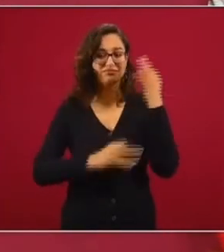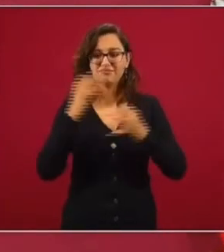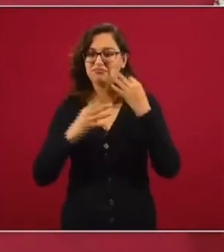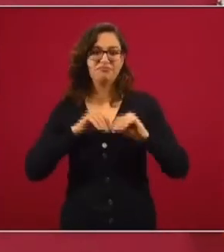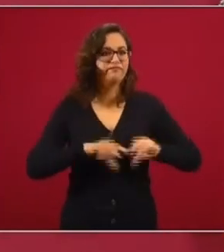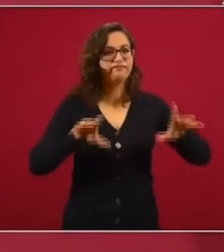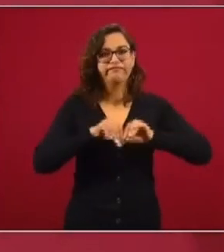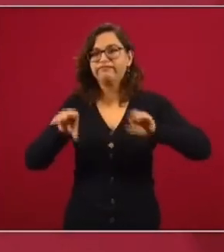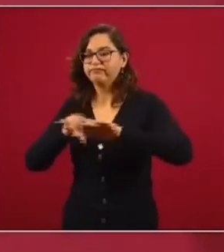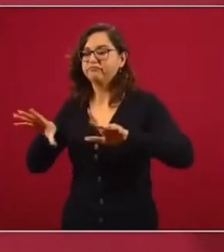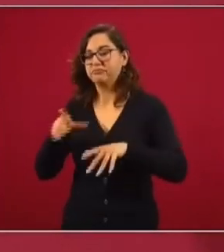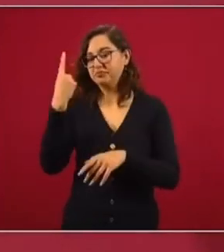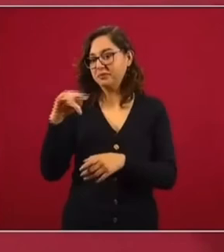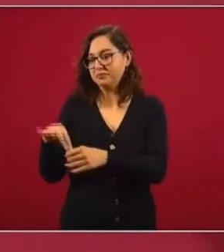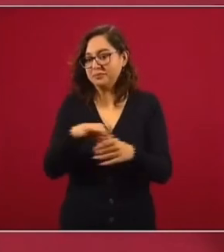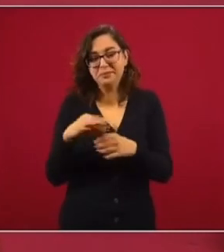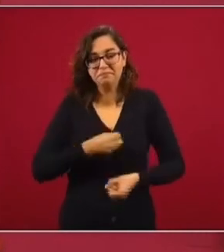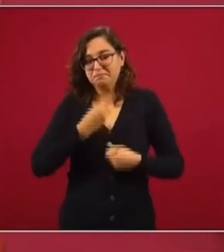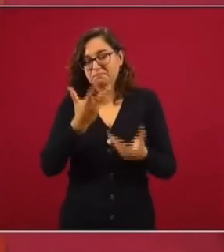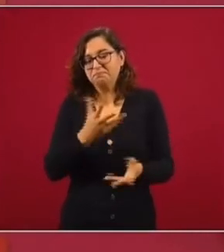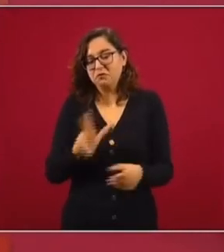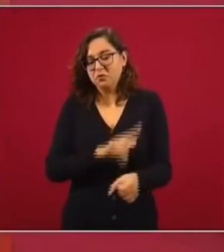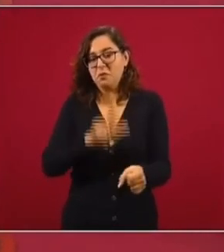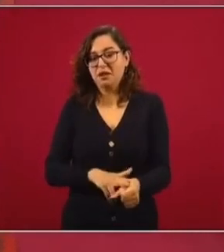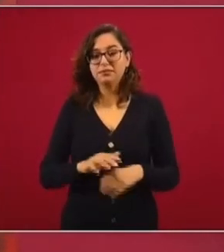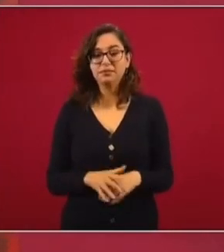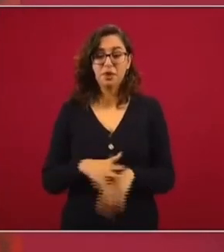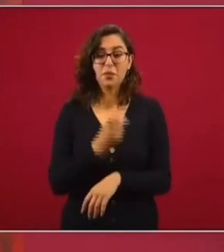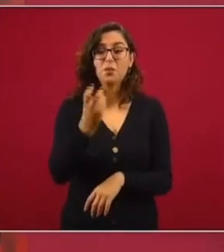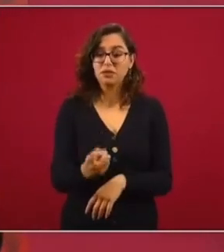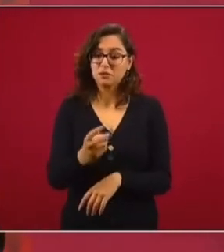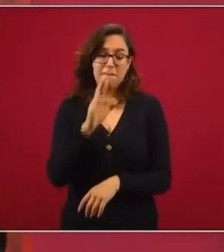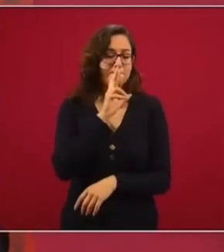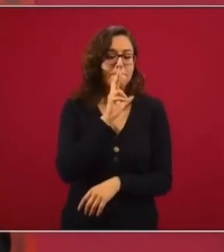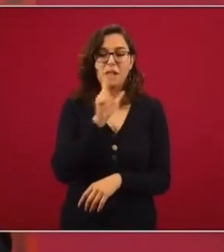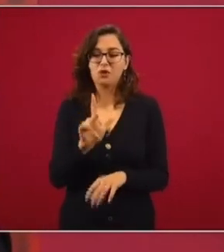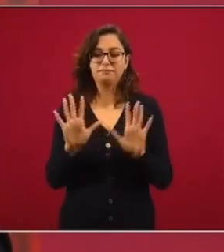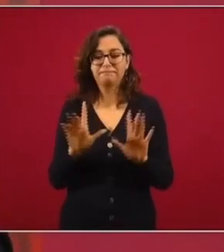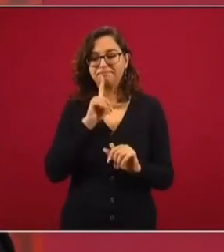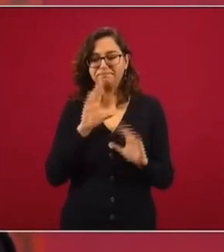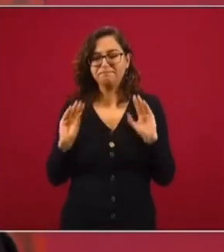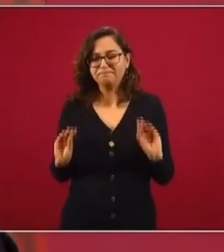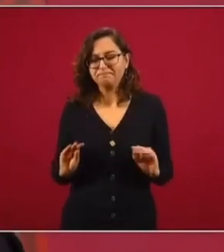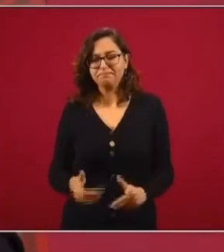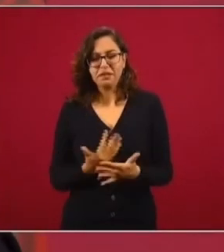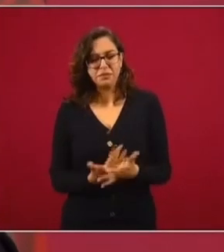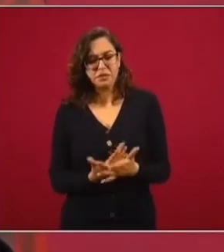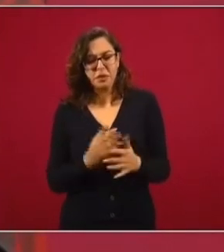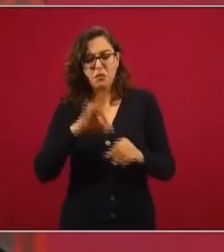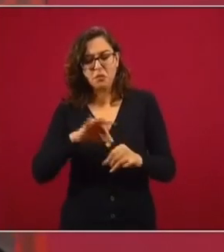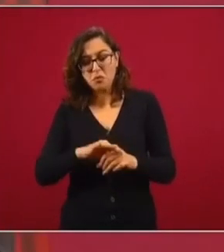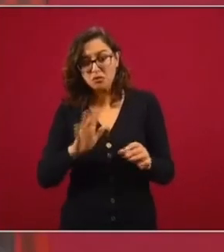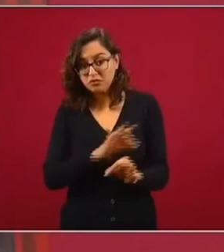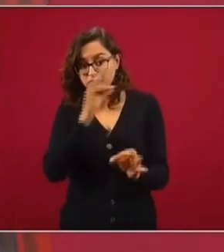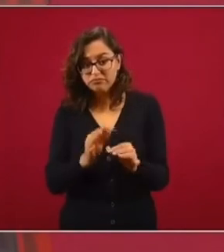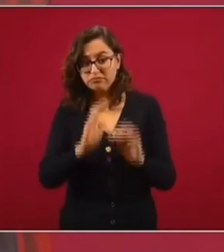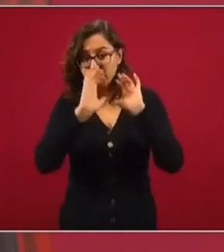expresándose, manifestándose. Por eso, lo más adecuado es esperarnos a que pasen las elecciones.